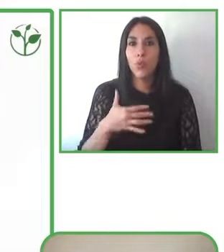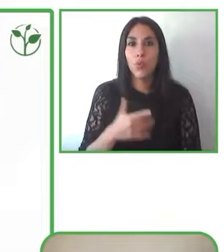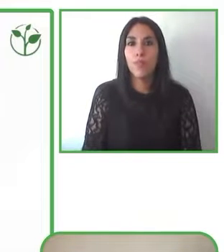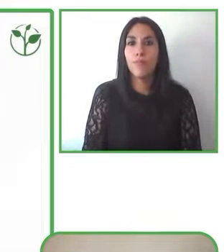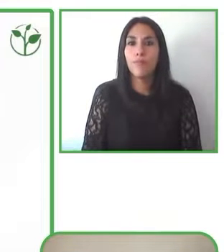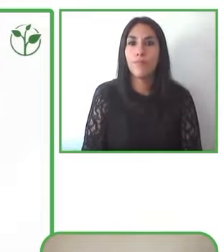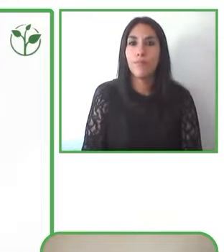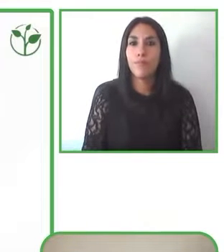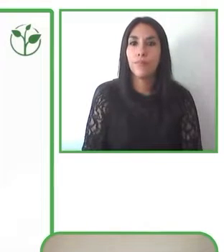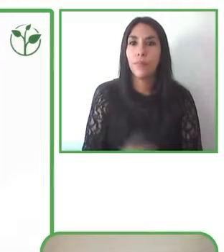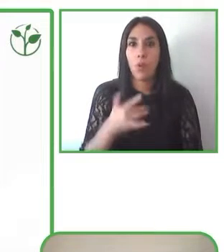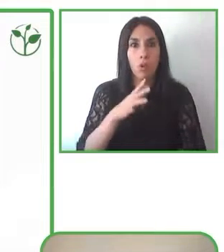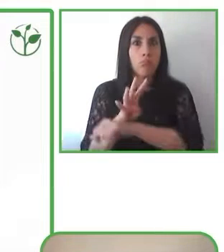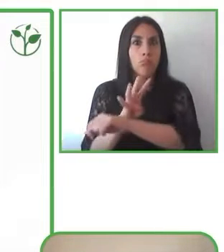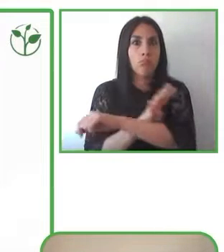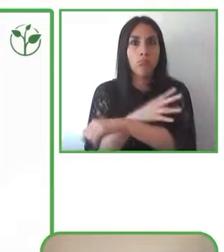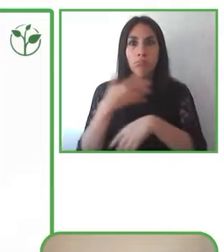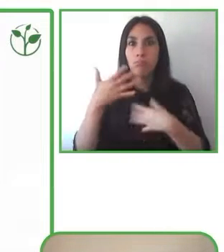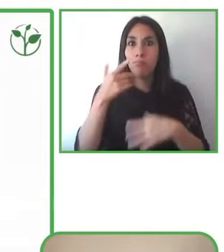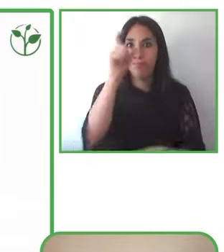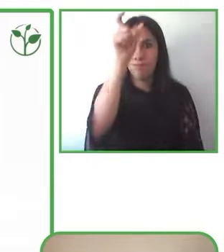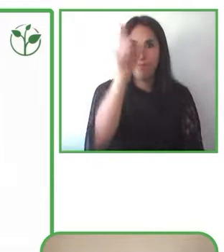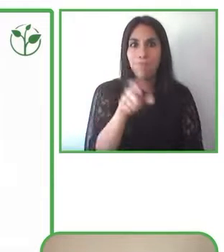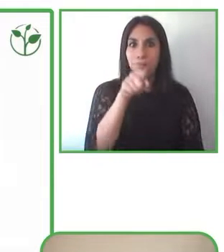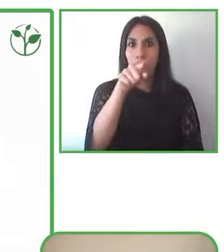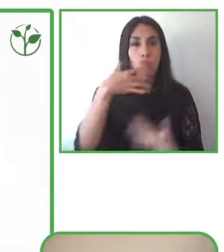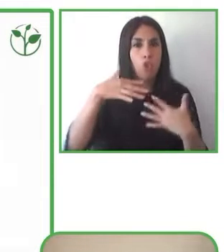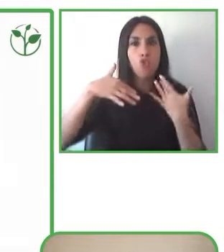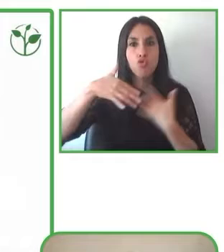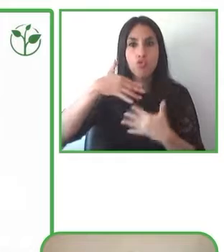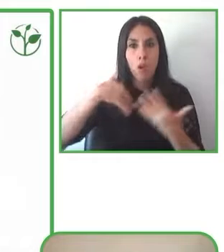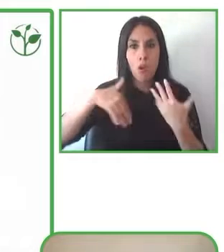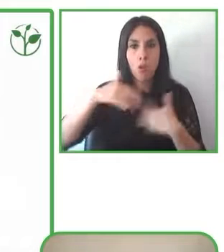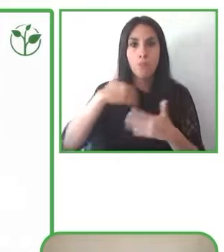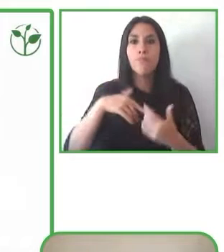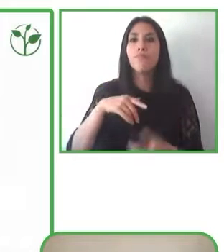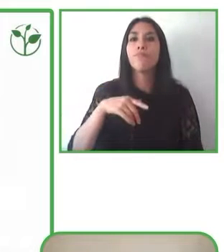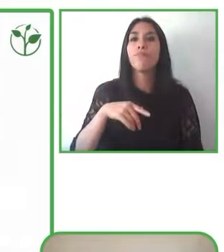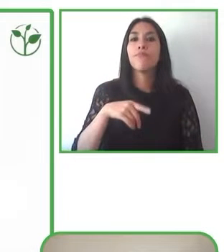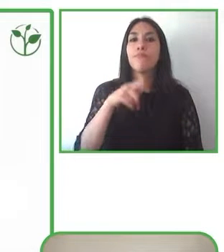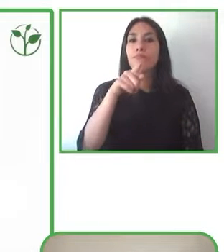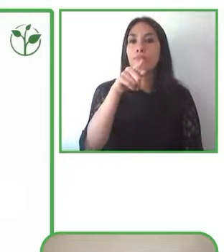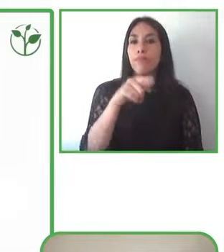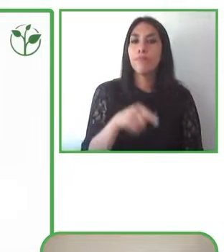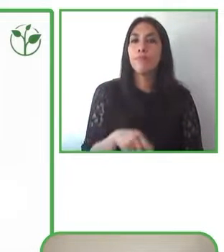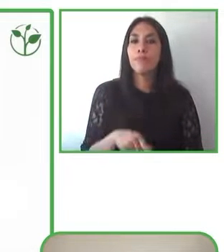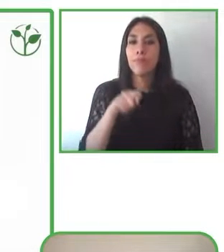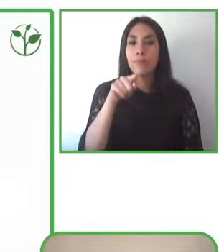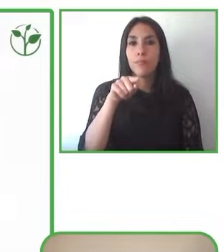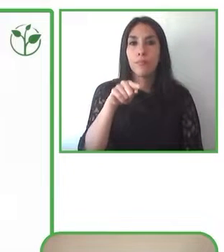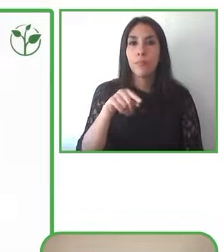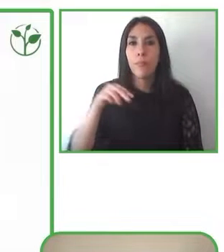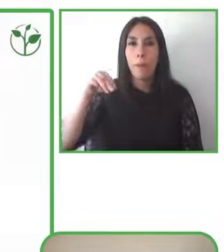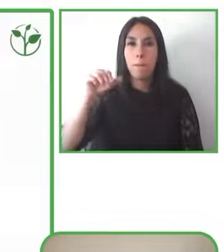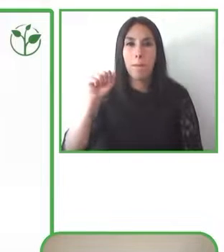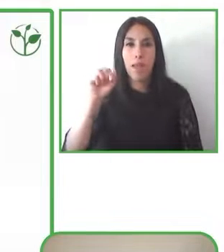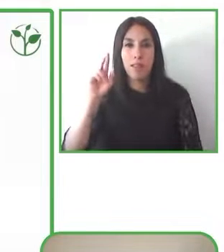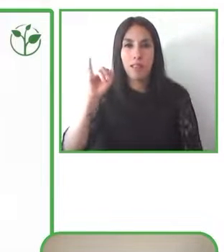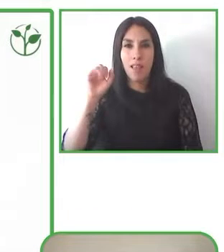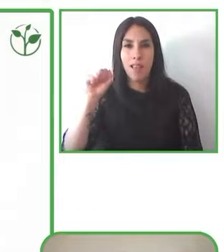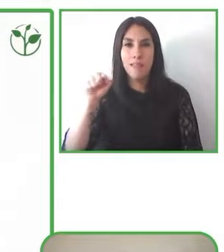de Renata y María Ángel ellas son las dos son paraguayas se conocieron durante una sesión